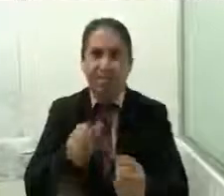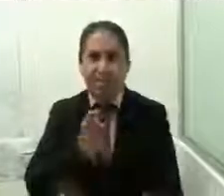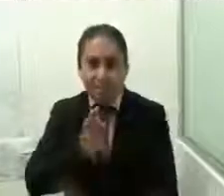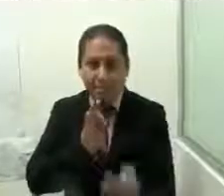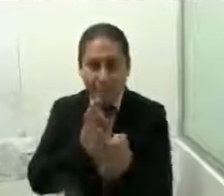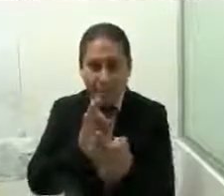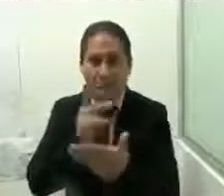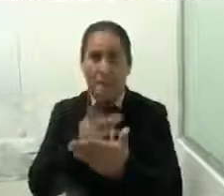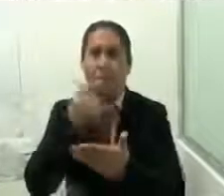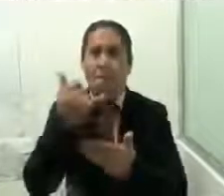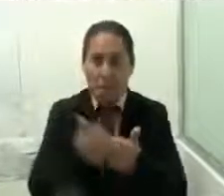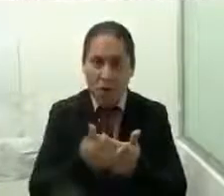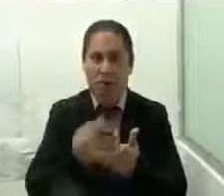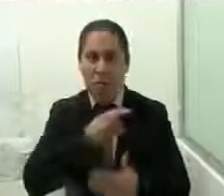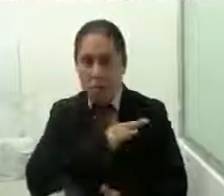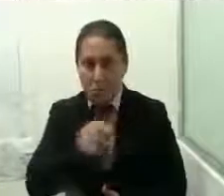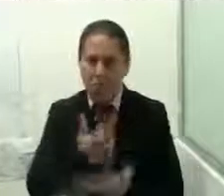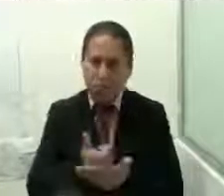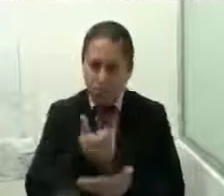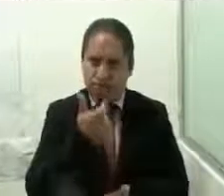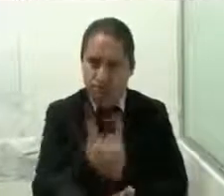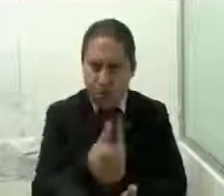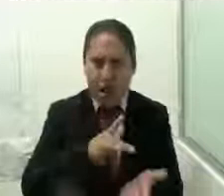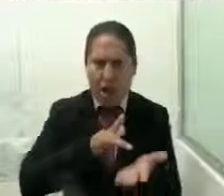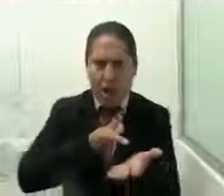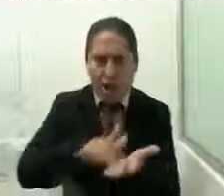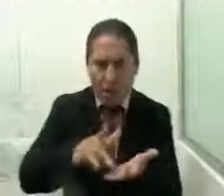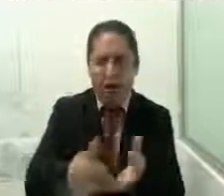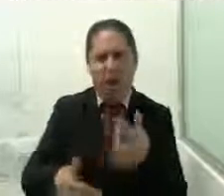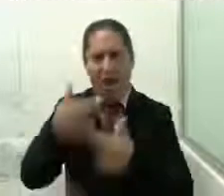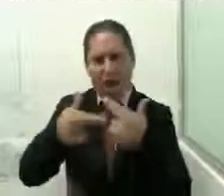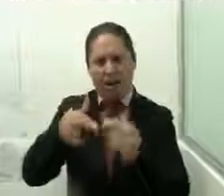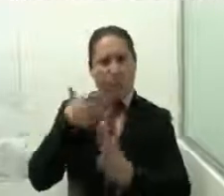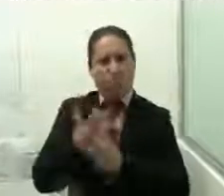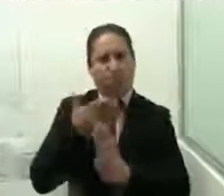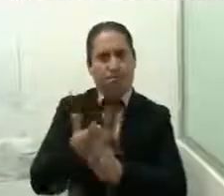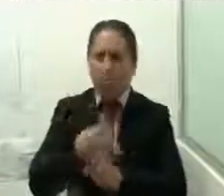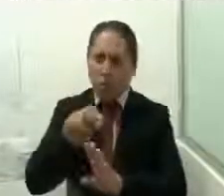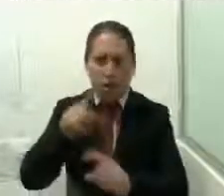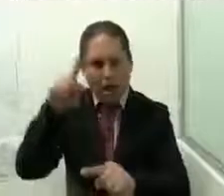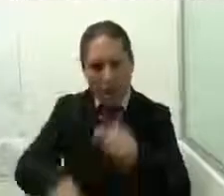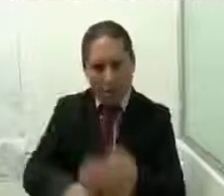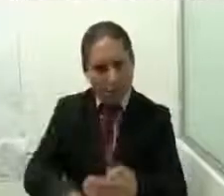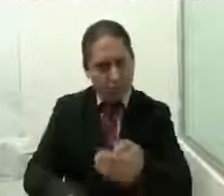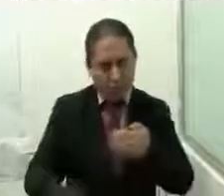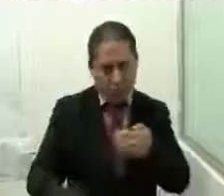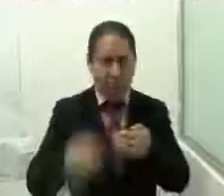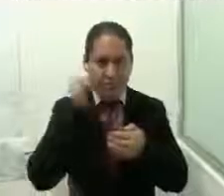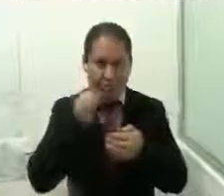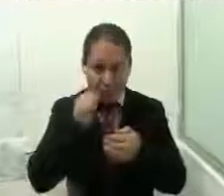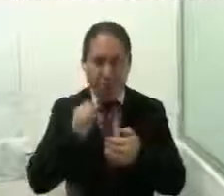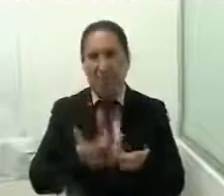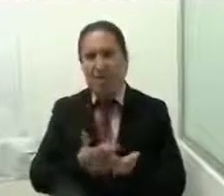proyectos para empoderarlas económicamente y que no regresen a este ciclo de violencia sabemos que desafortunadamente la